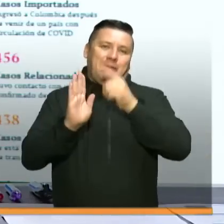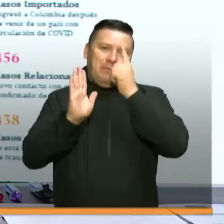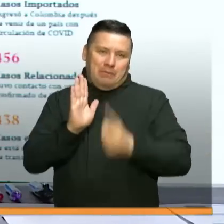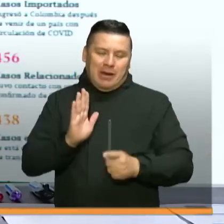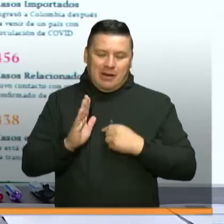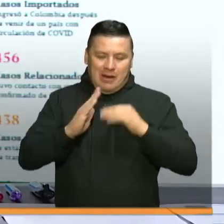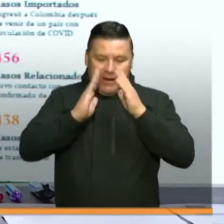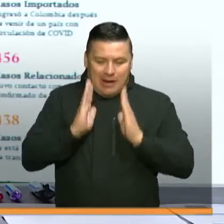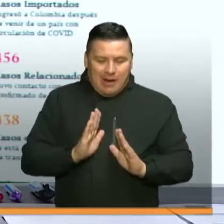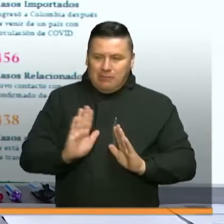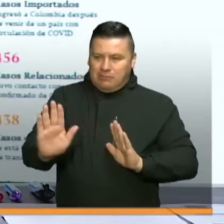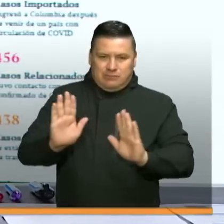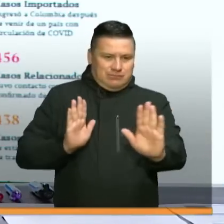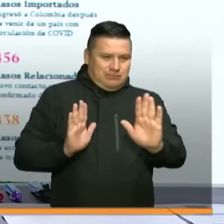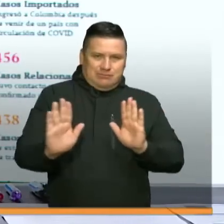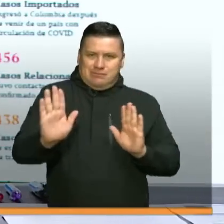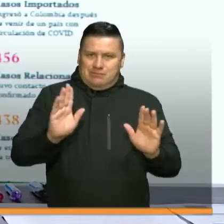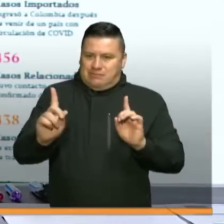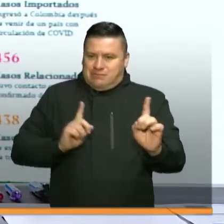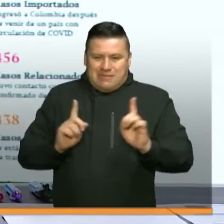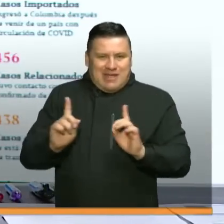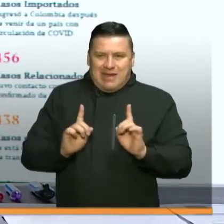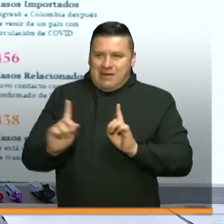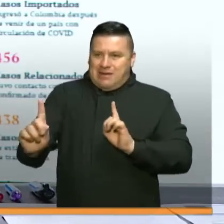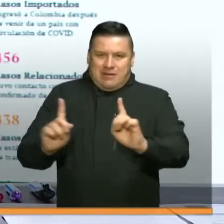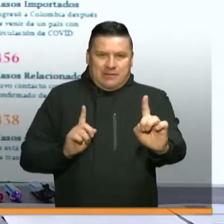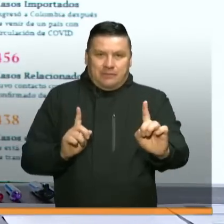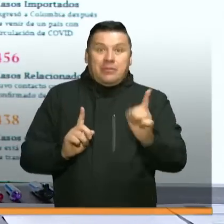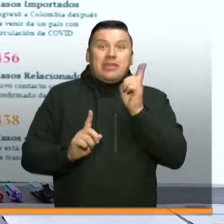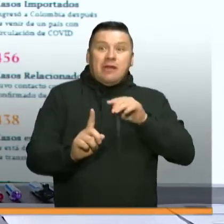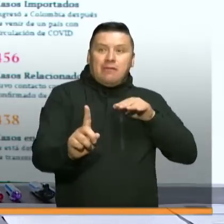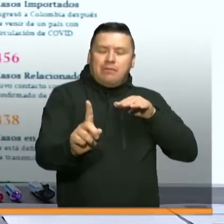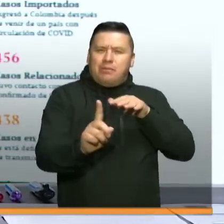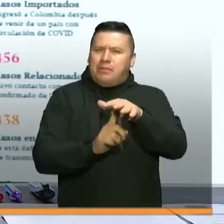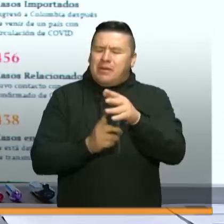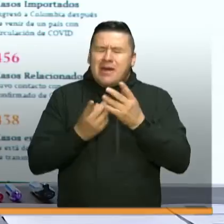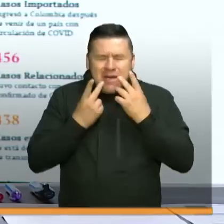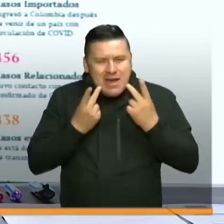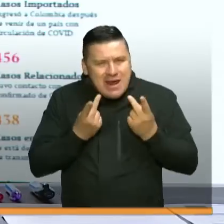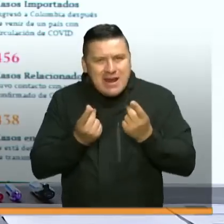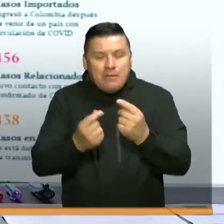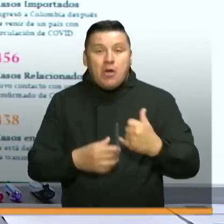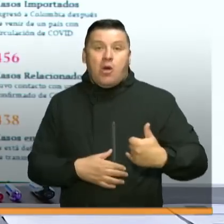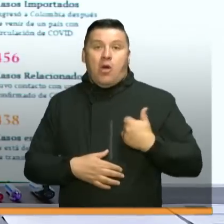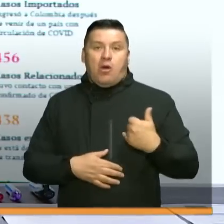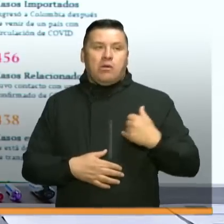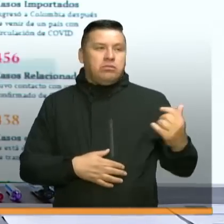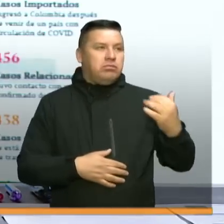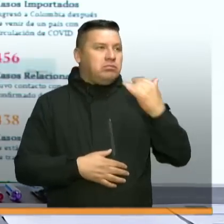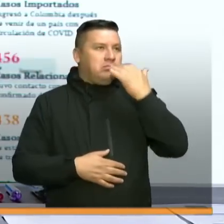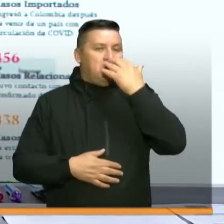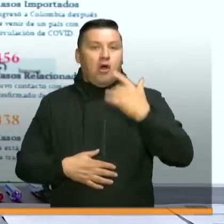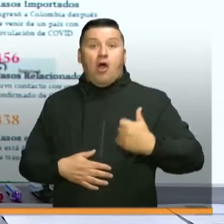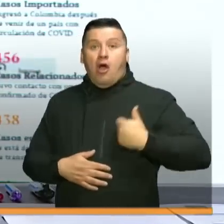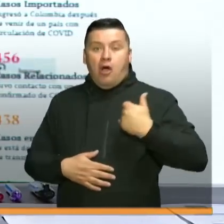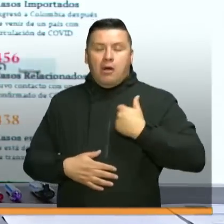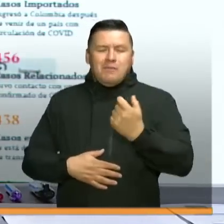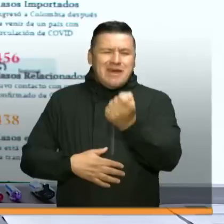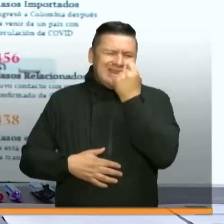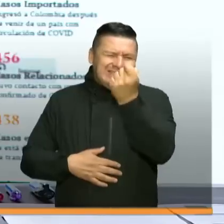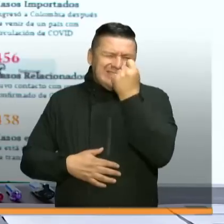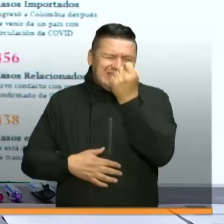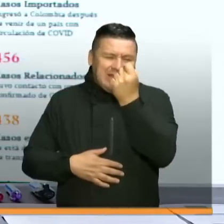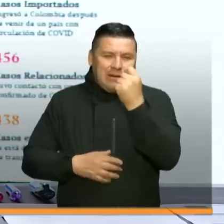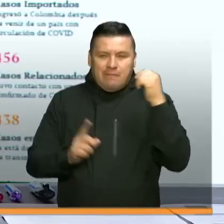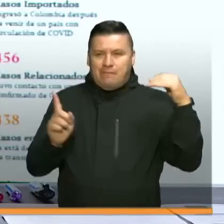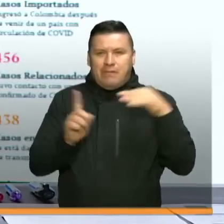distanciamiento. Pero además de eso, contamina con mucha velocidad a jóvenes y es muy letal, sobre